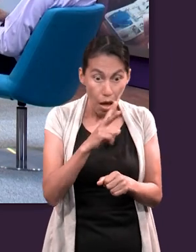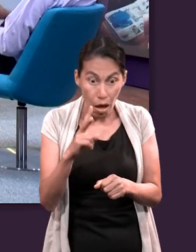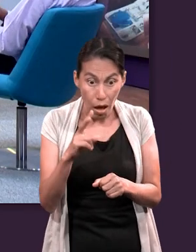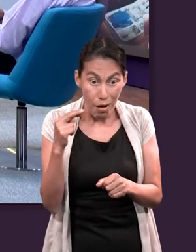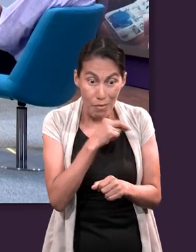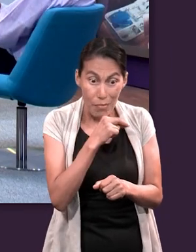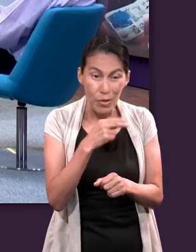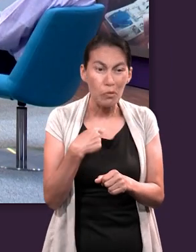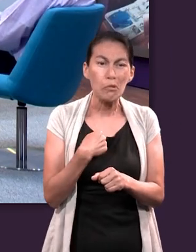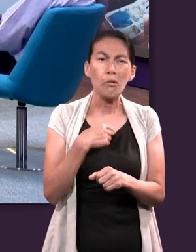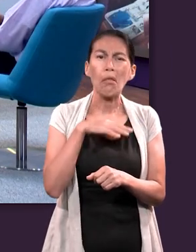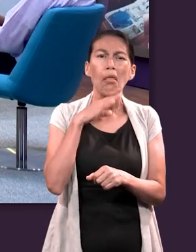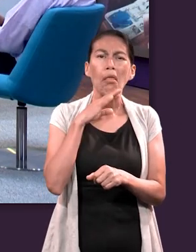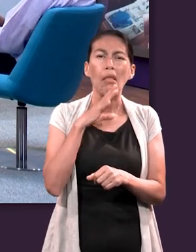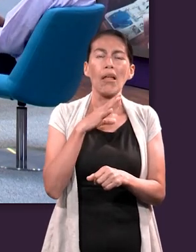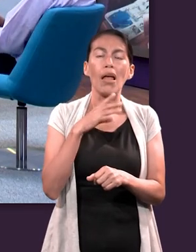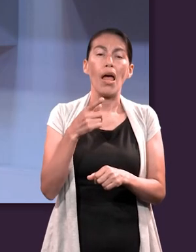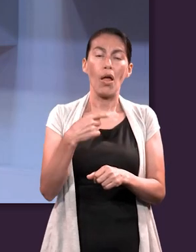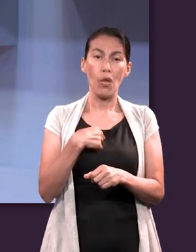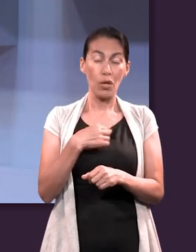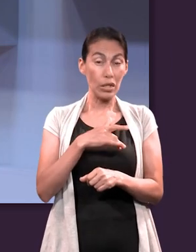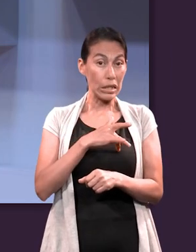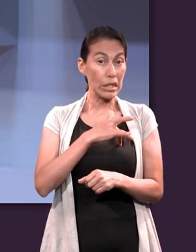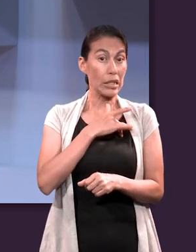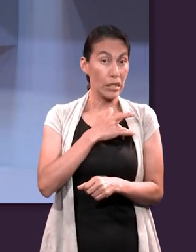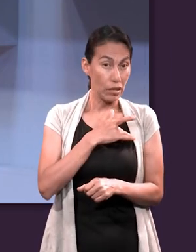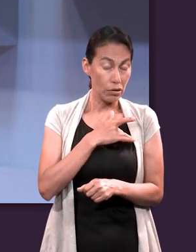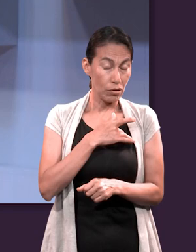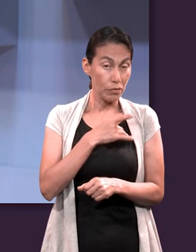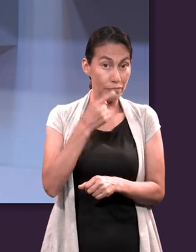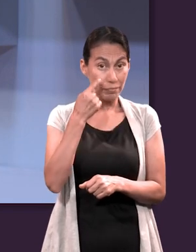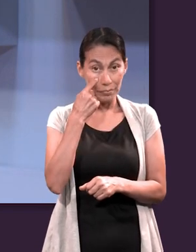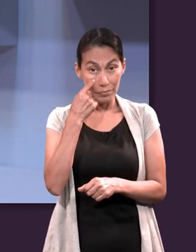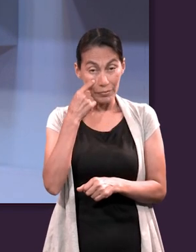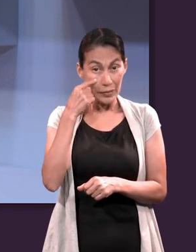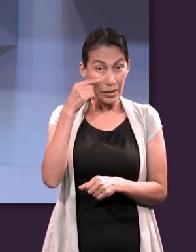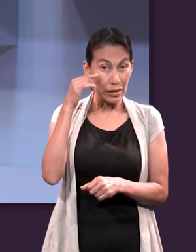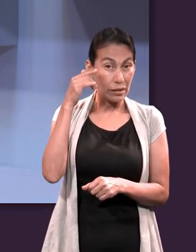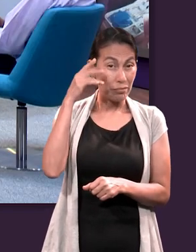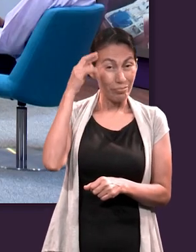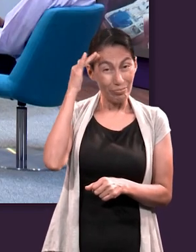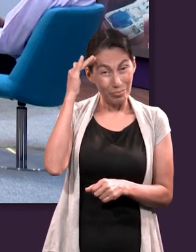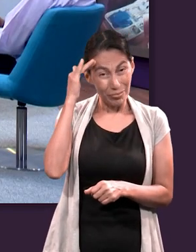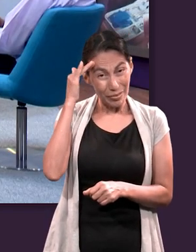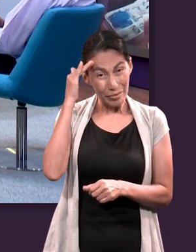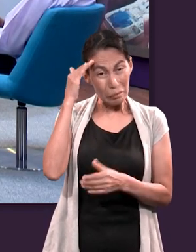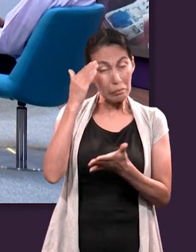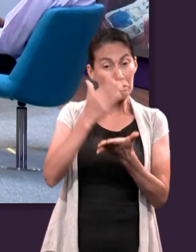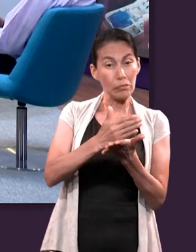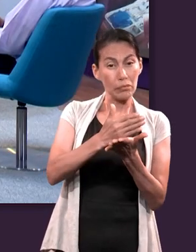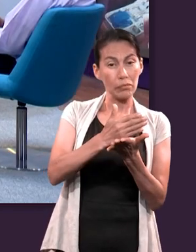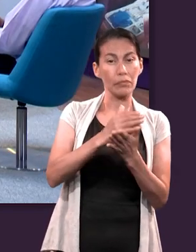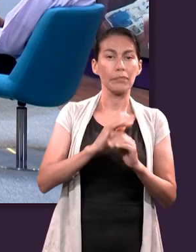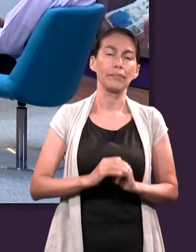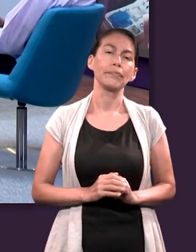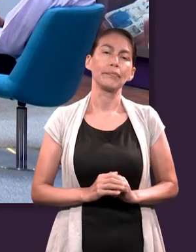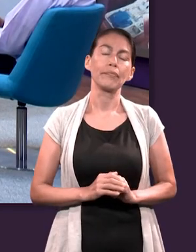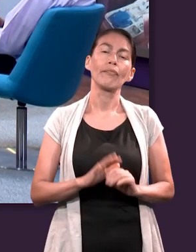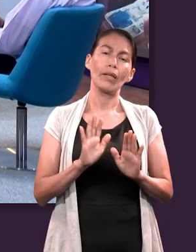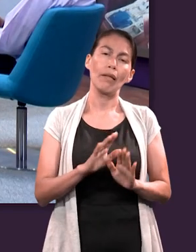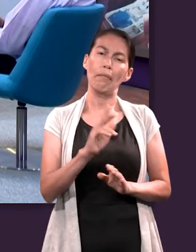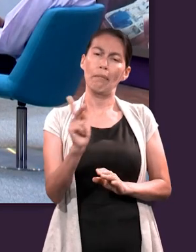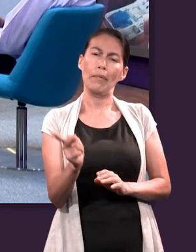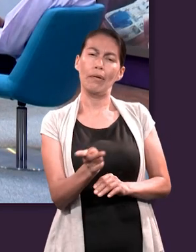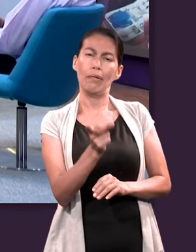vemos. Entonces, nuestros sentidos y nuestra razón son limitadas. Y una